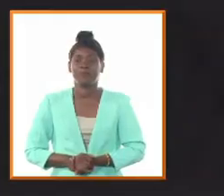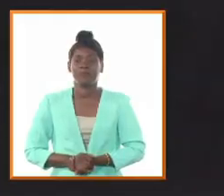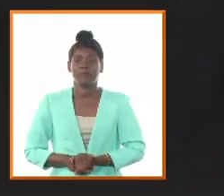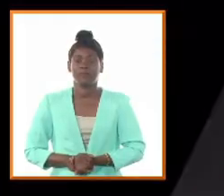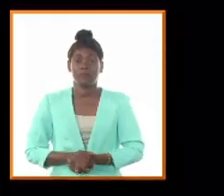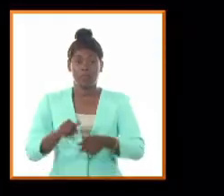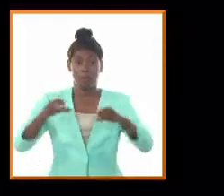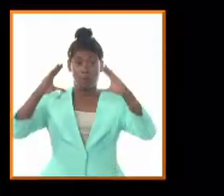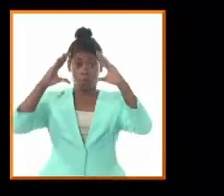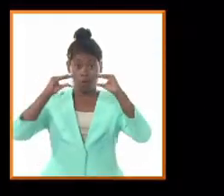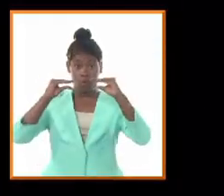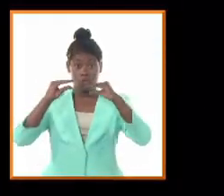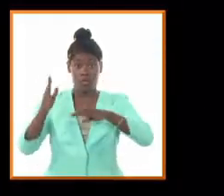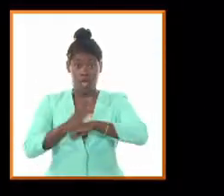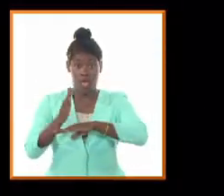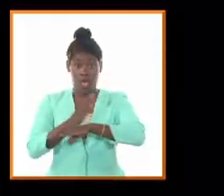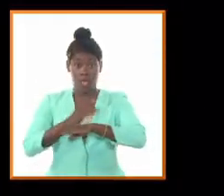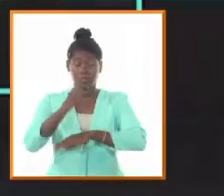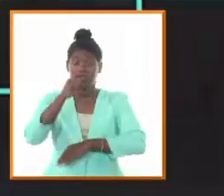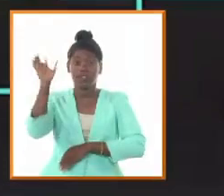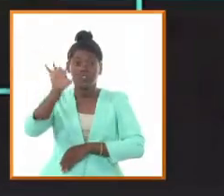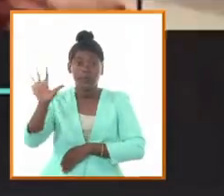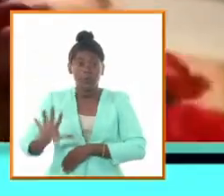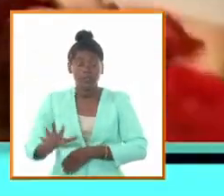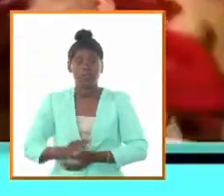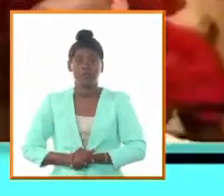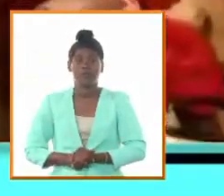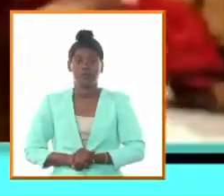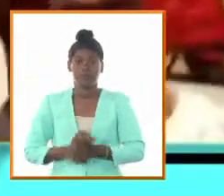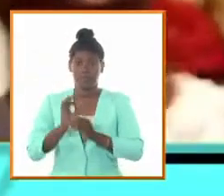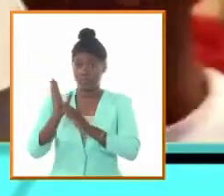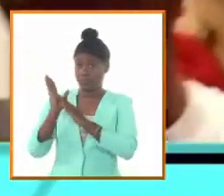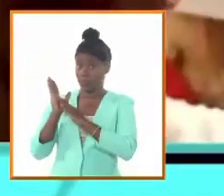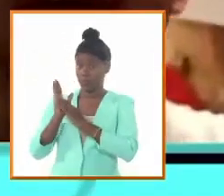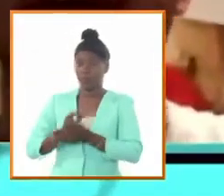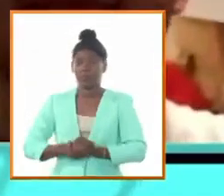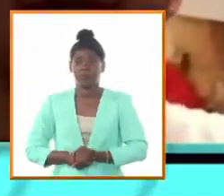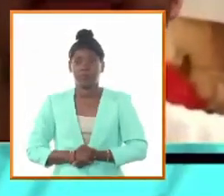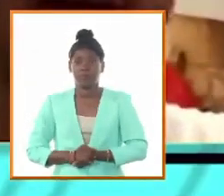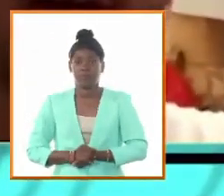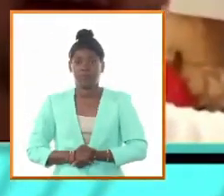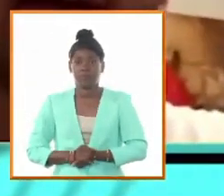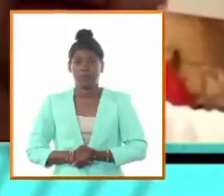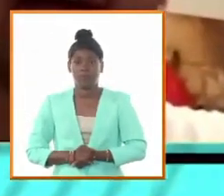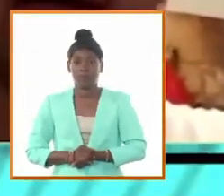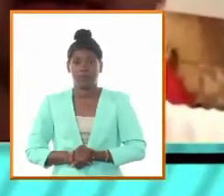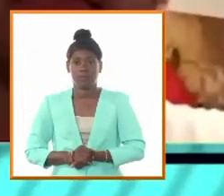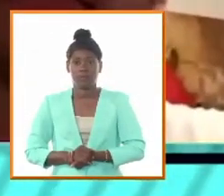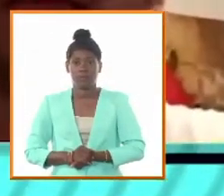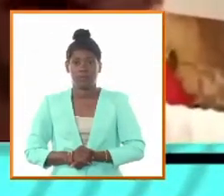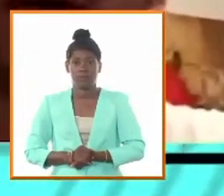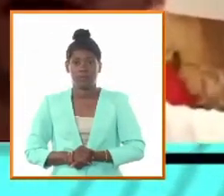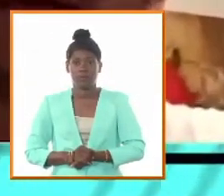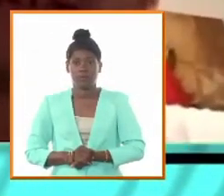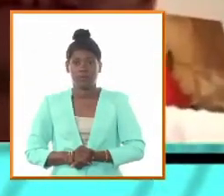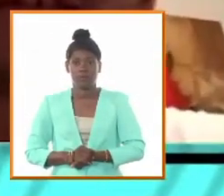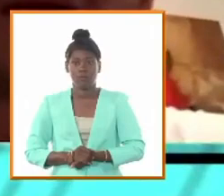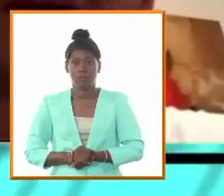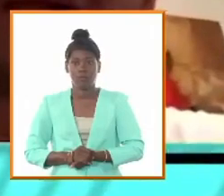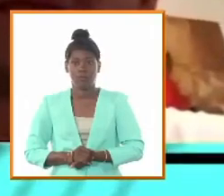esta noche antes de la novela ok vine para hablar al